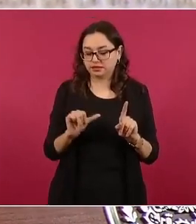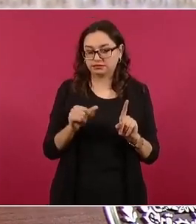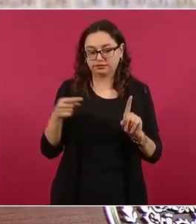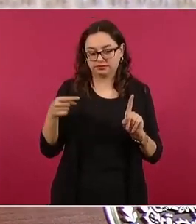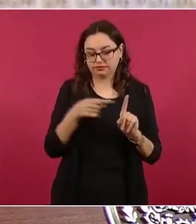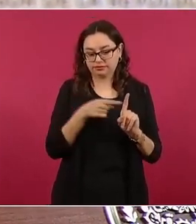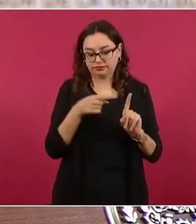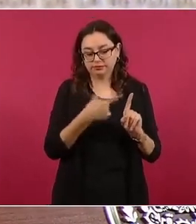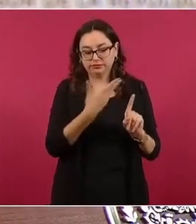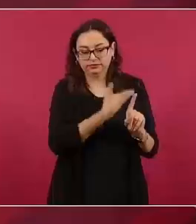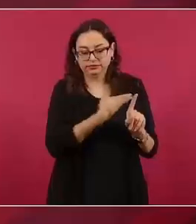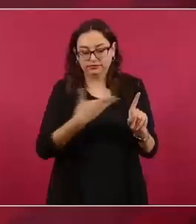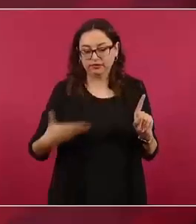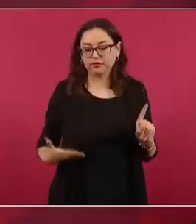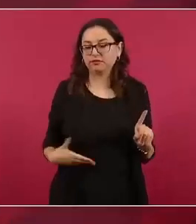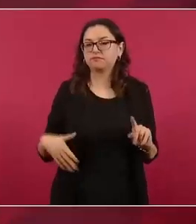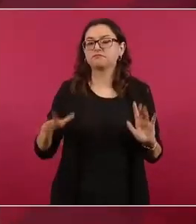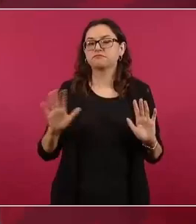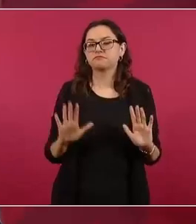especiales